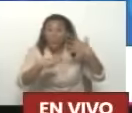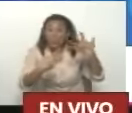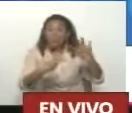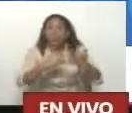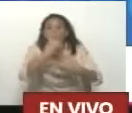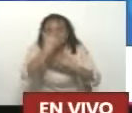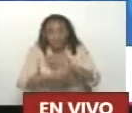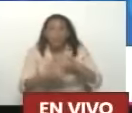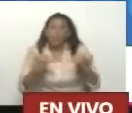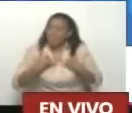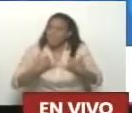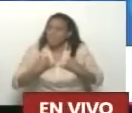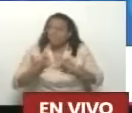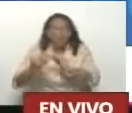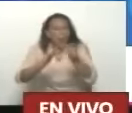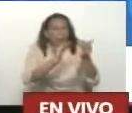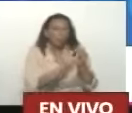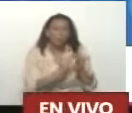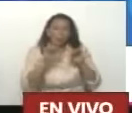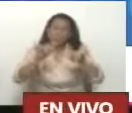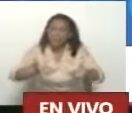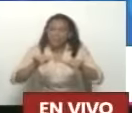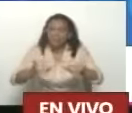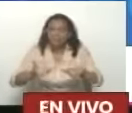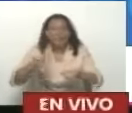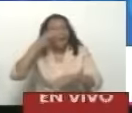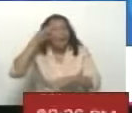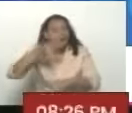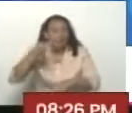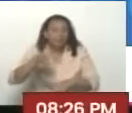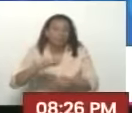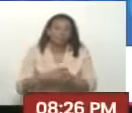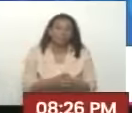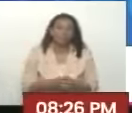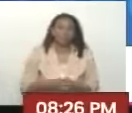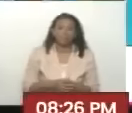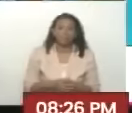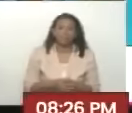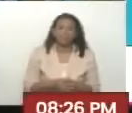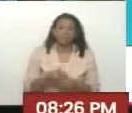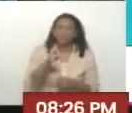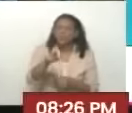Pertenecían A nuestras comunidades Pertenecían A nuestras realidades ¿Dónde?